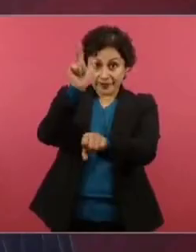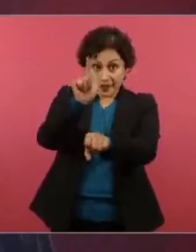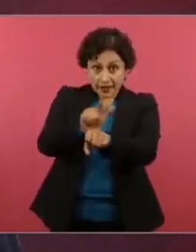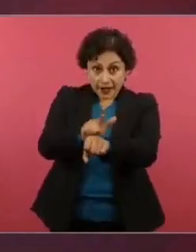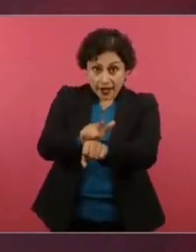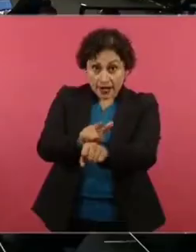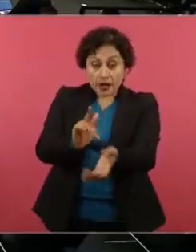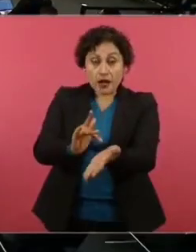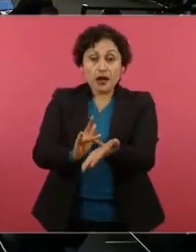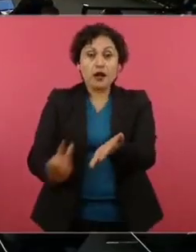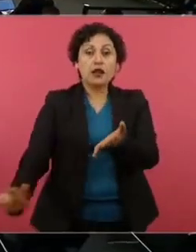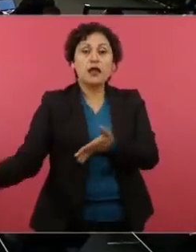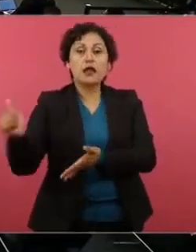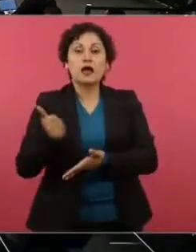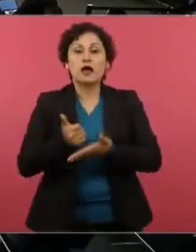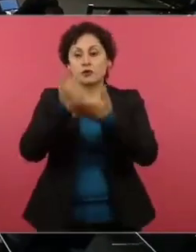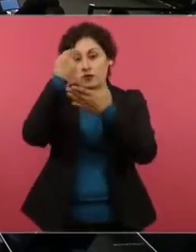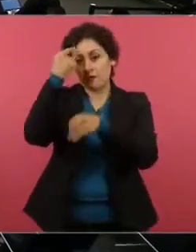favorecer a nadie.